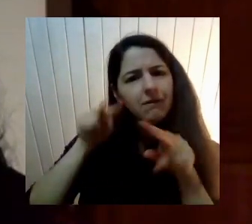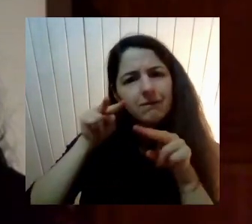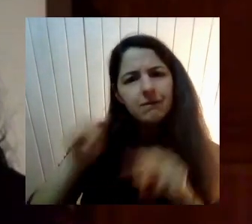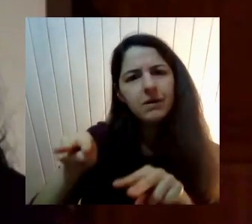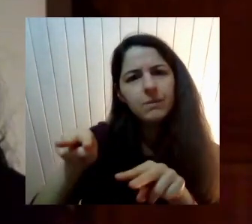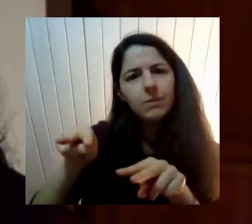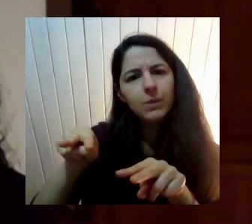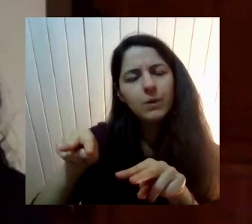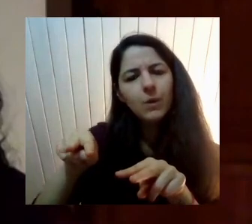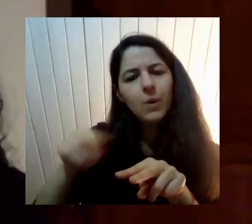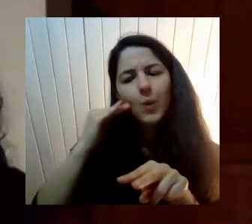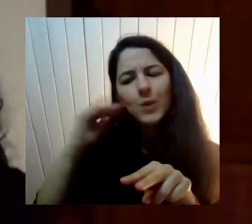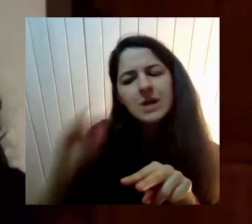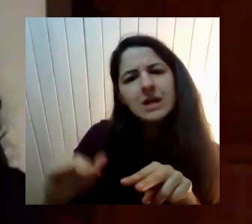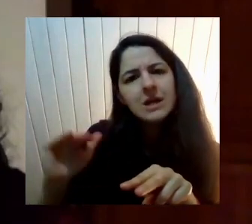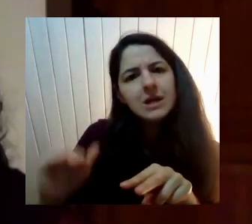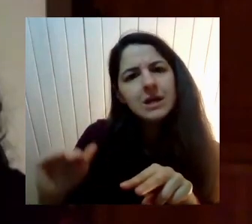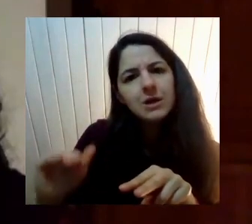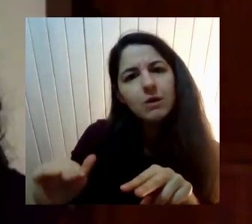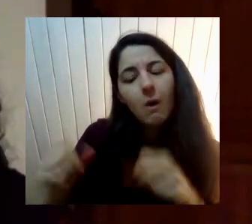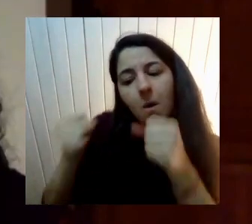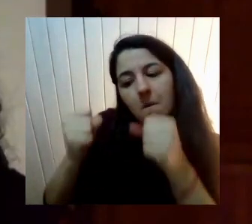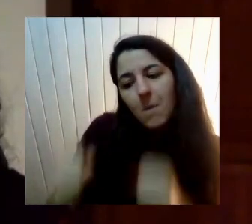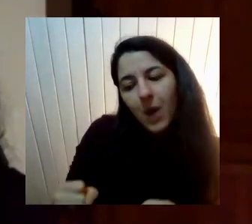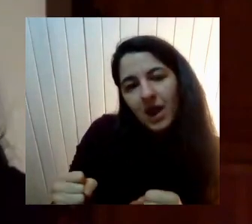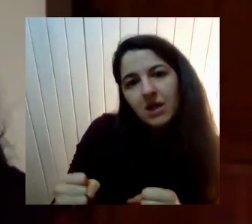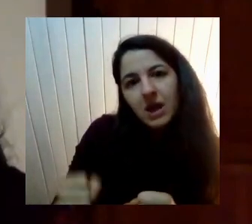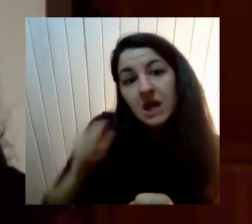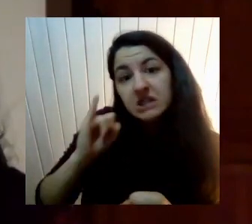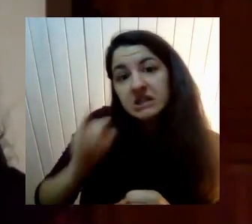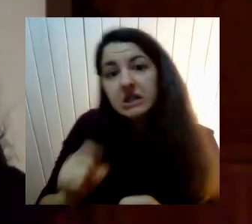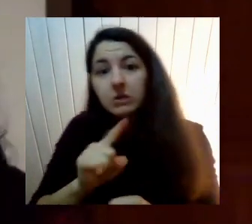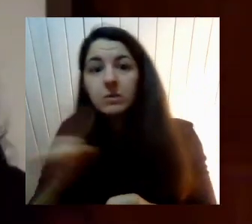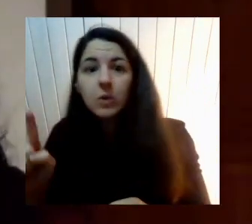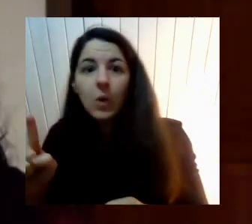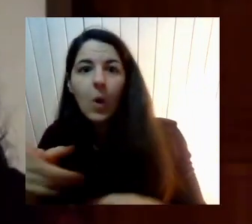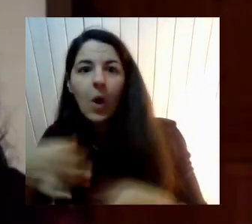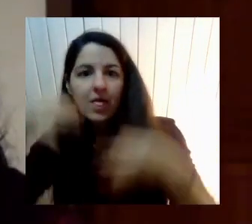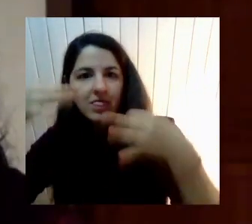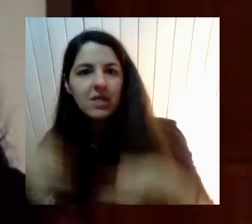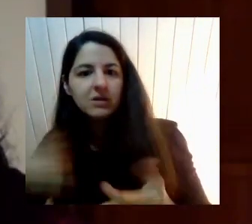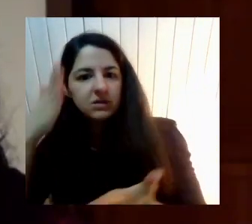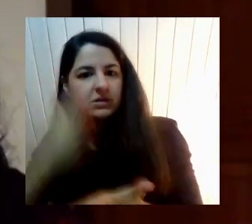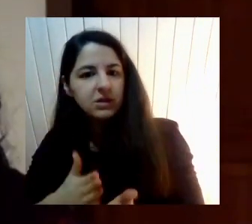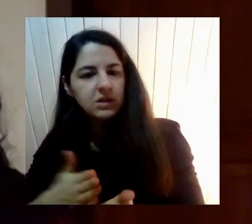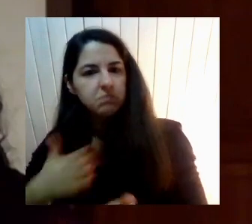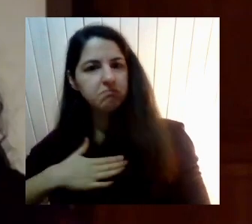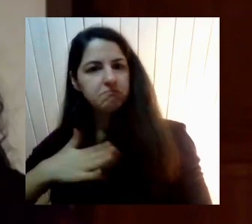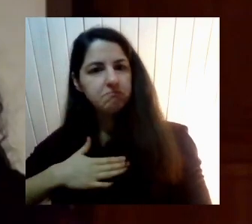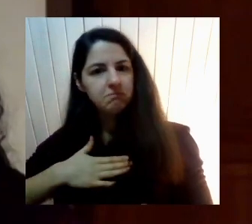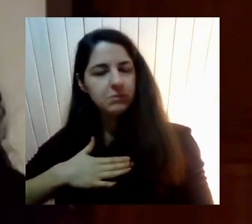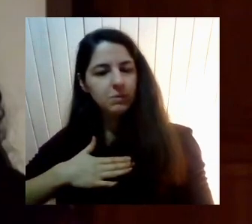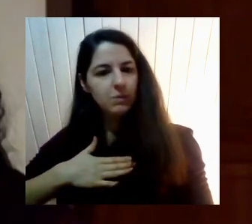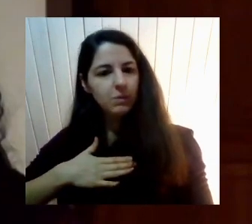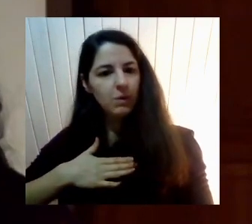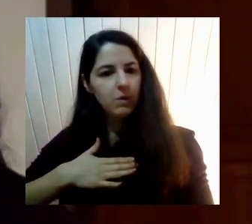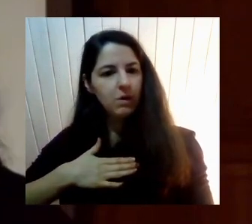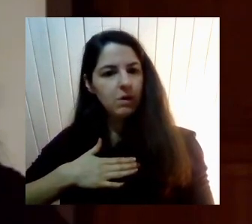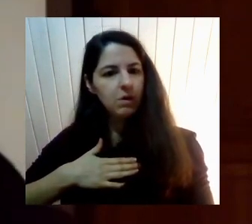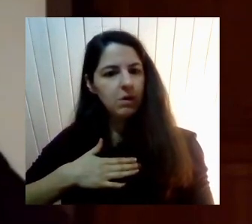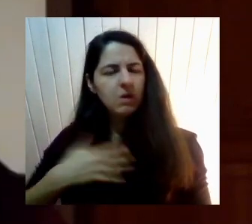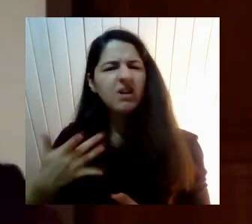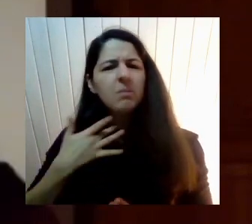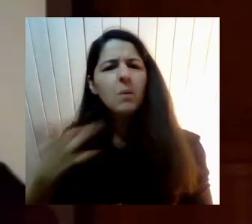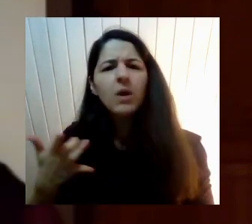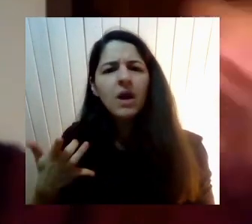Un niño Puede O no Decidir Sobre sí mismo A propósito De una decisión Que tomó Un adulto ¿No?